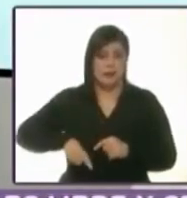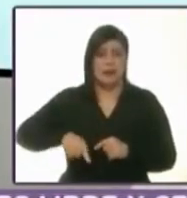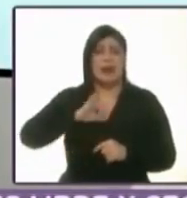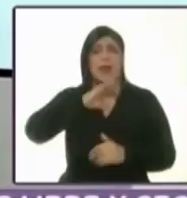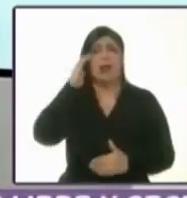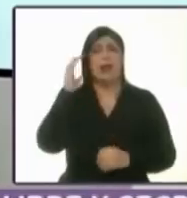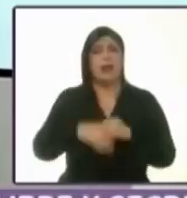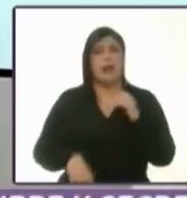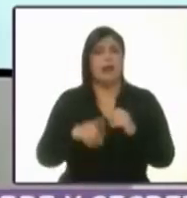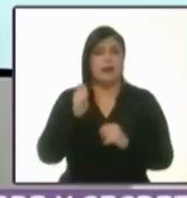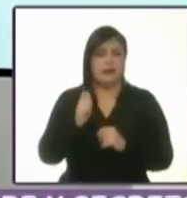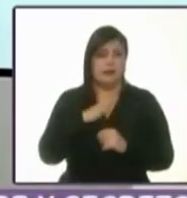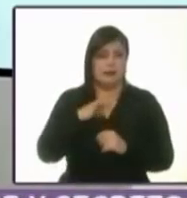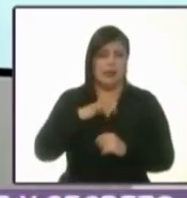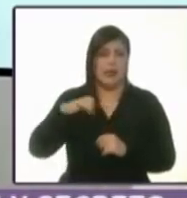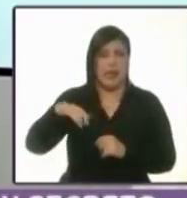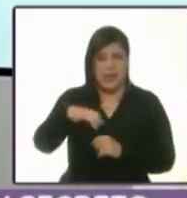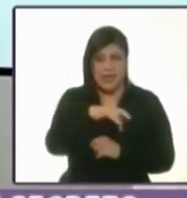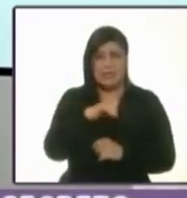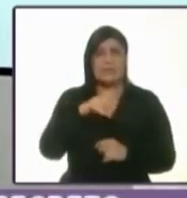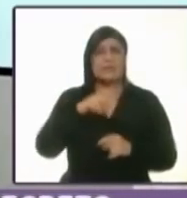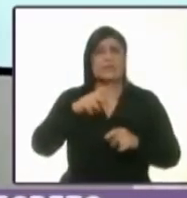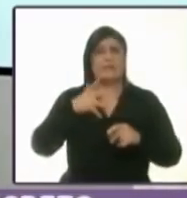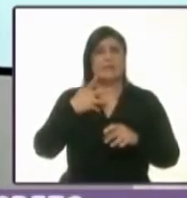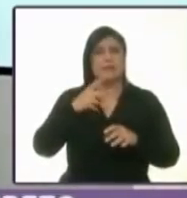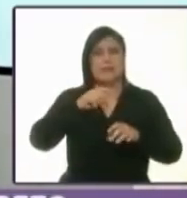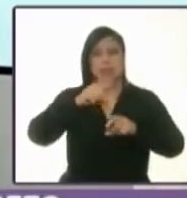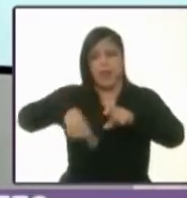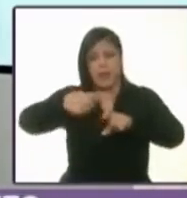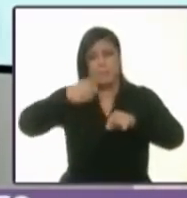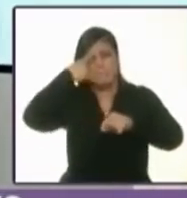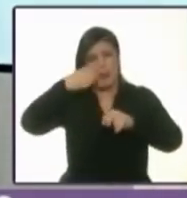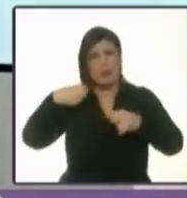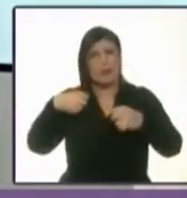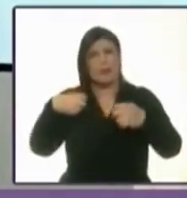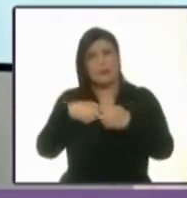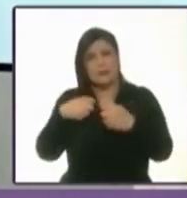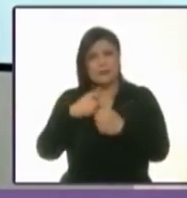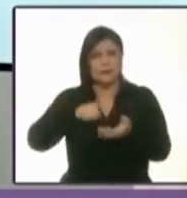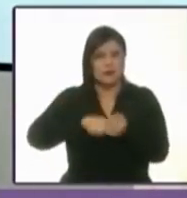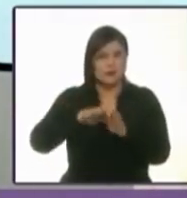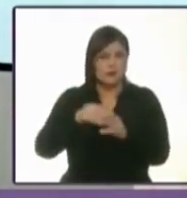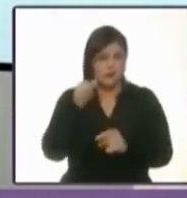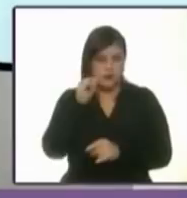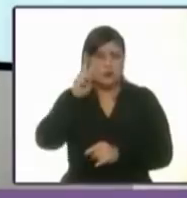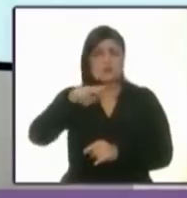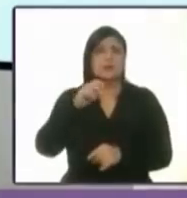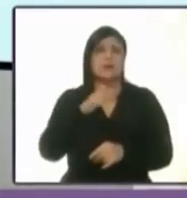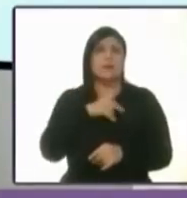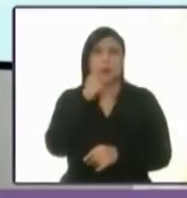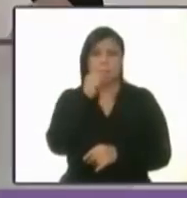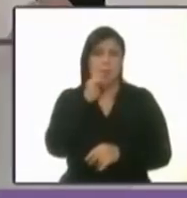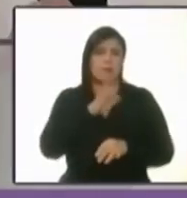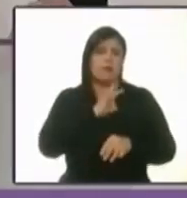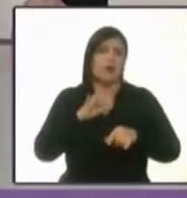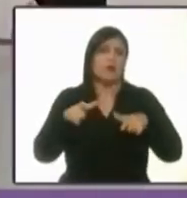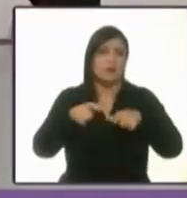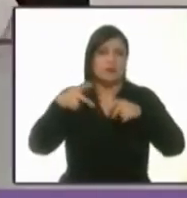se van a terminar las arañas. Los policías van a dedicarse a ser policía encubierta.